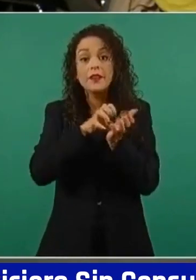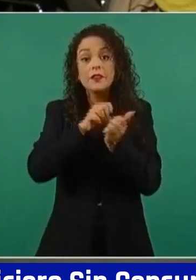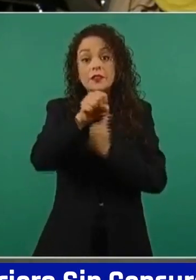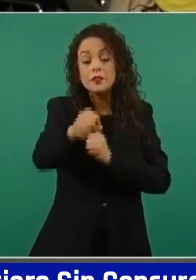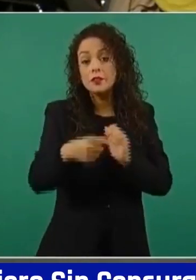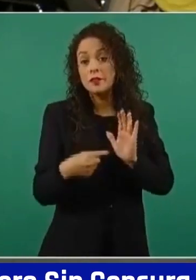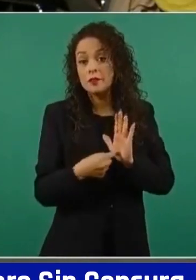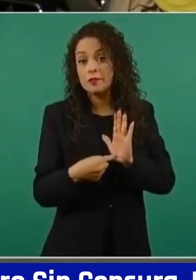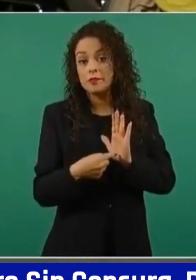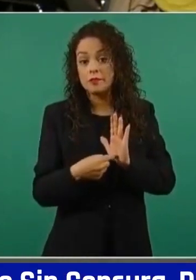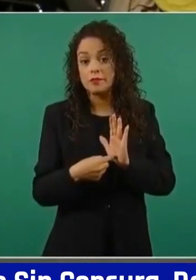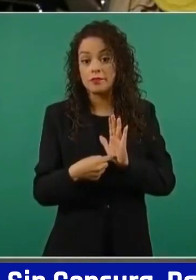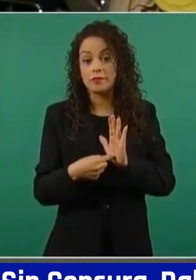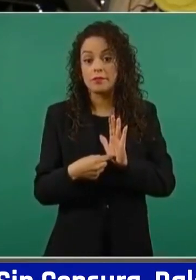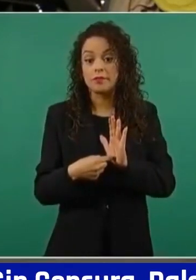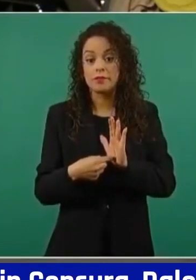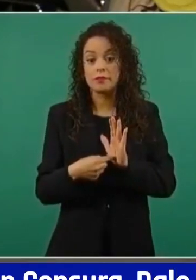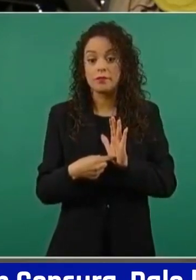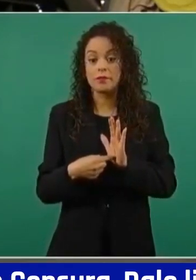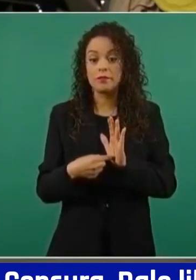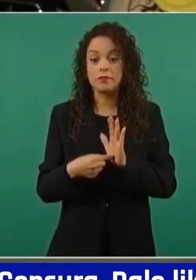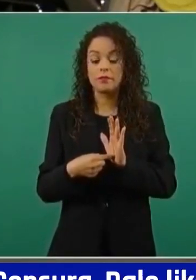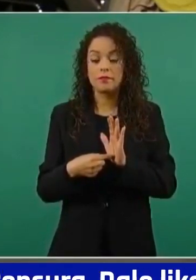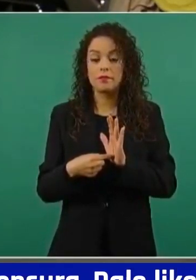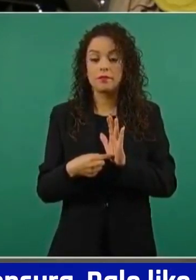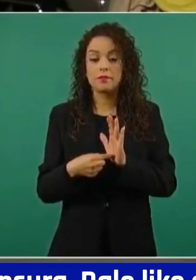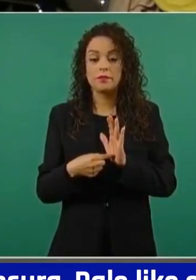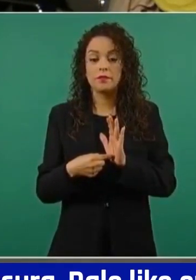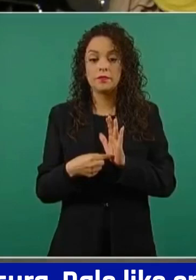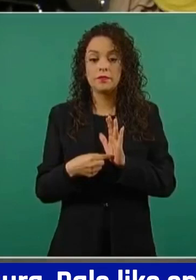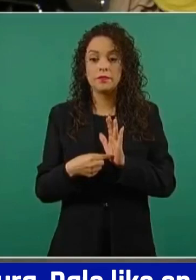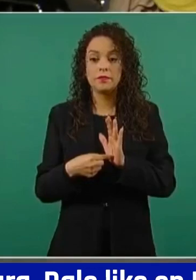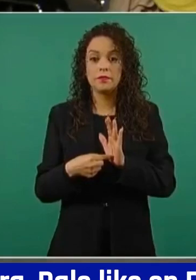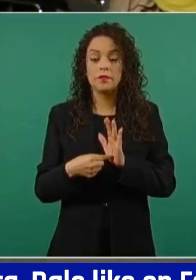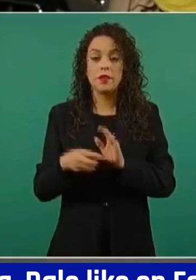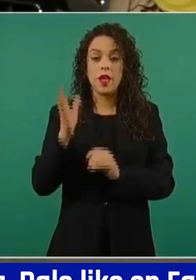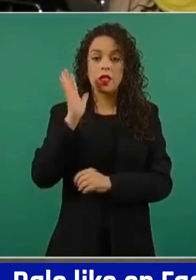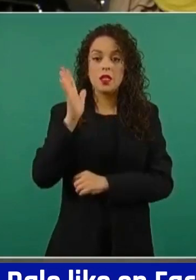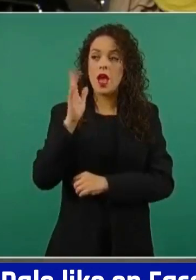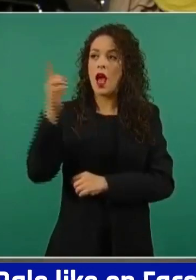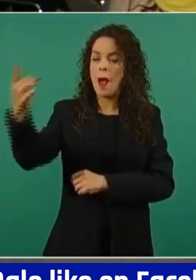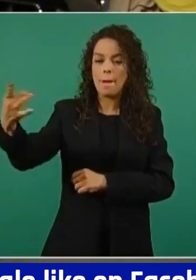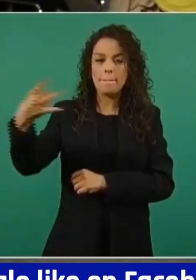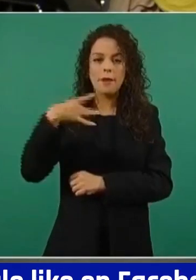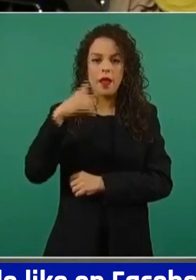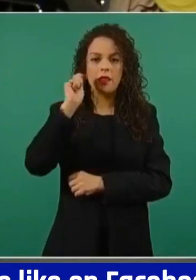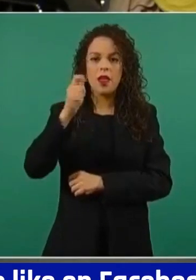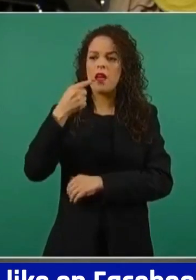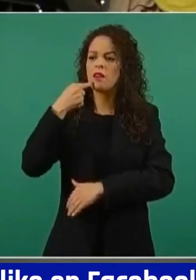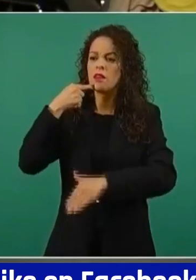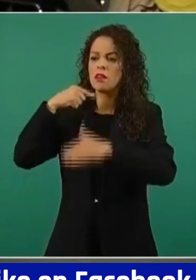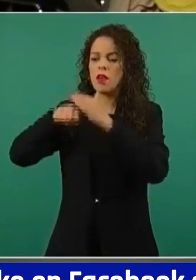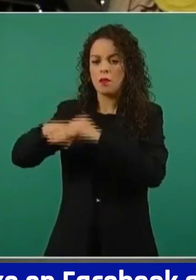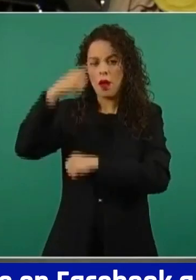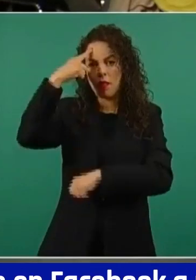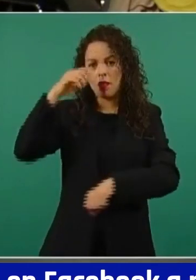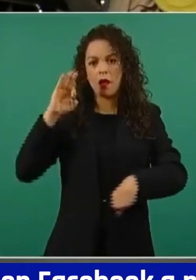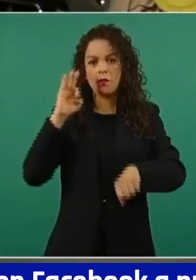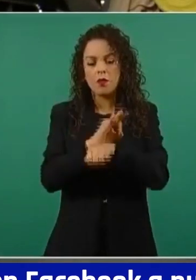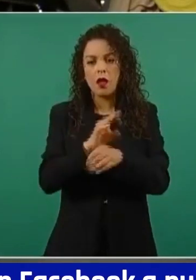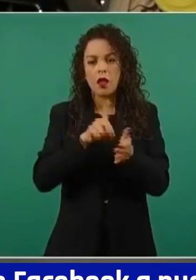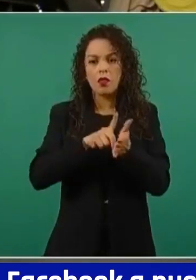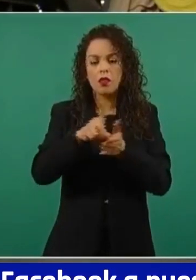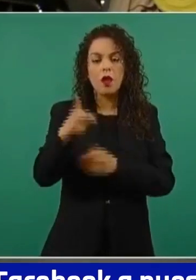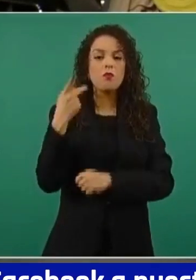presidente, que ya me están enviando la demanda de juicio para la protección de los derechos políticos